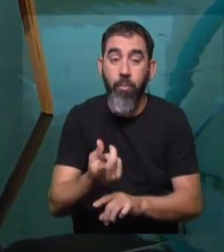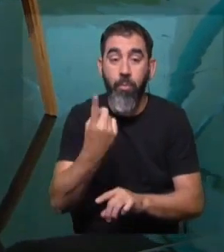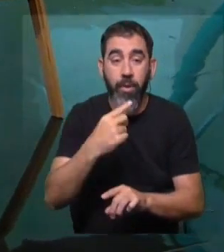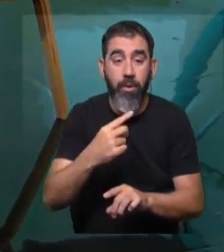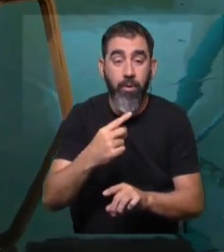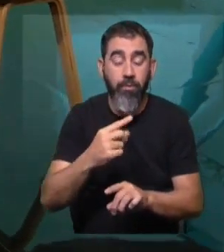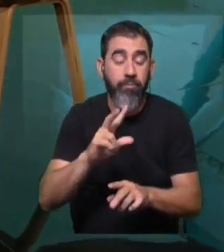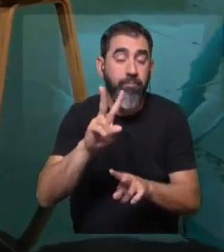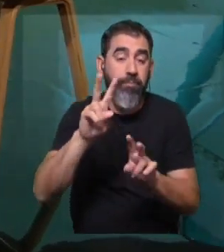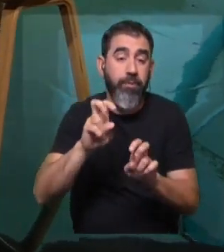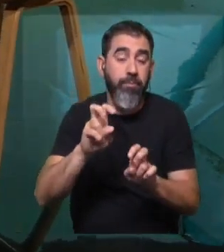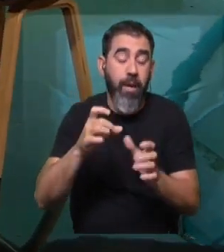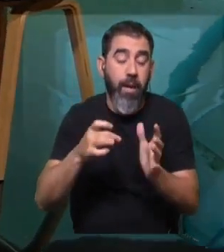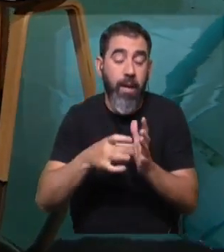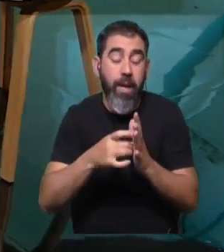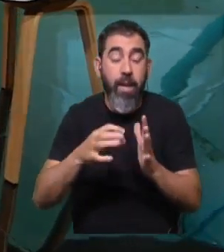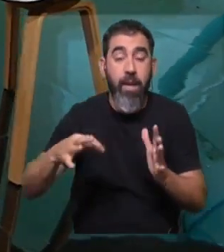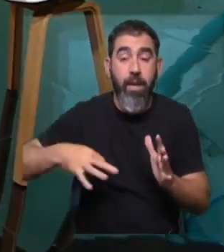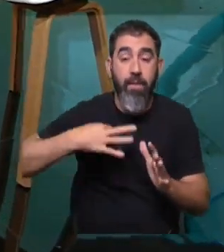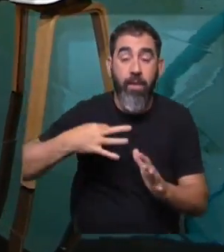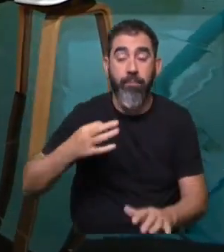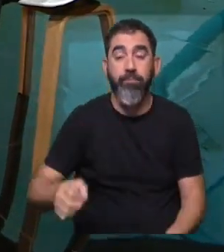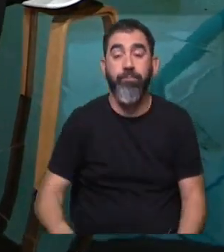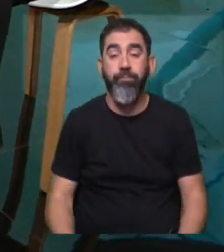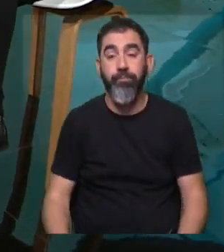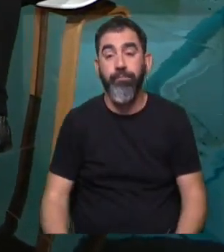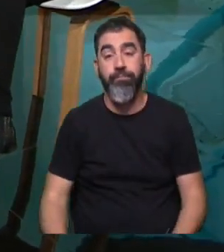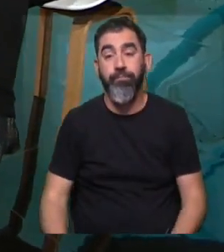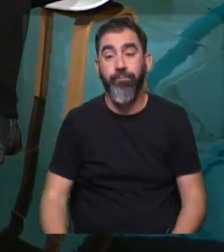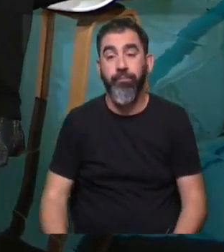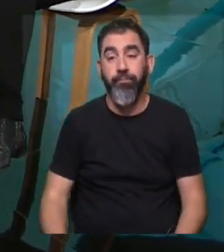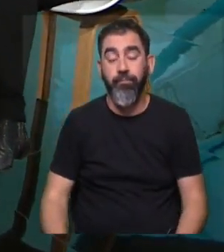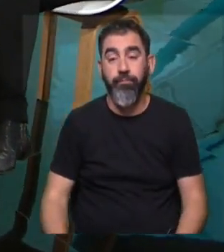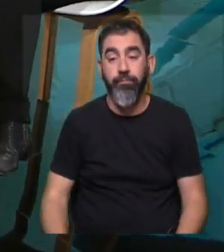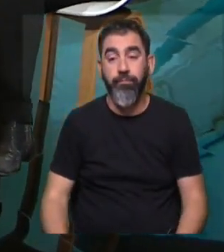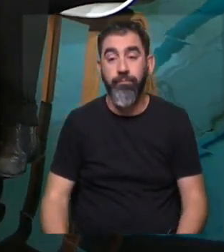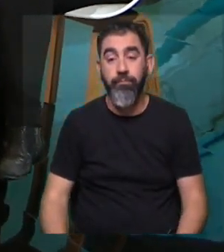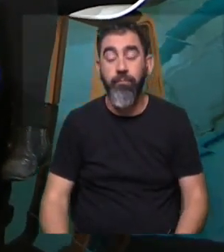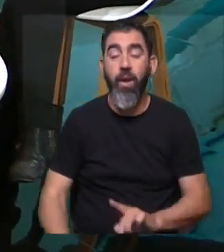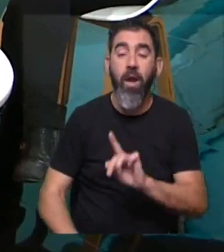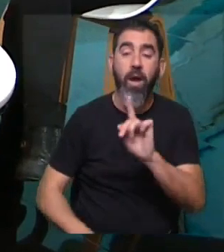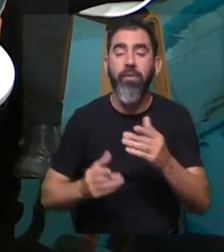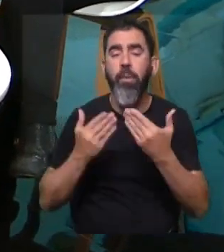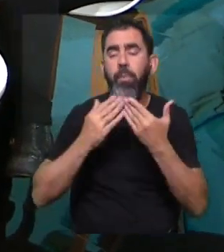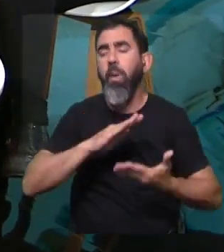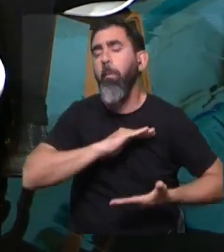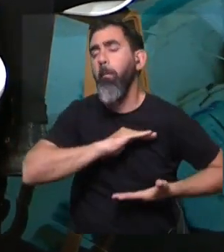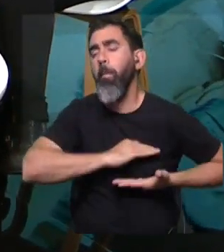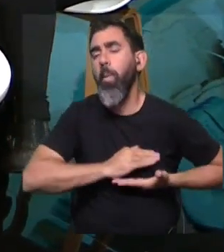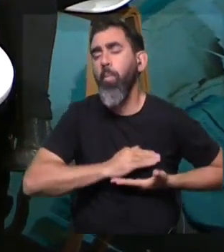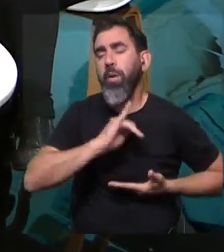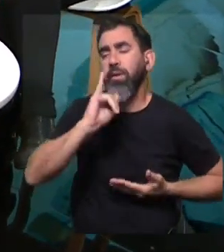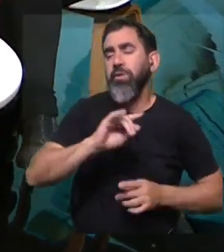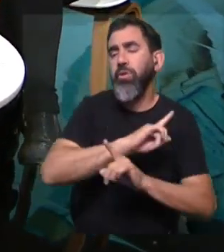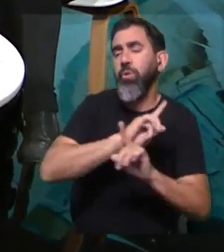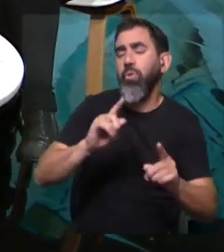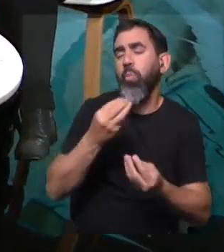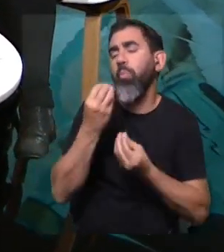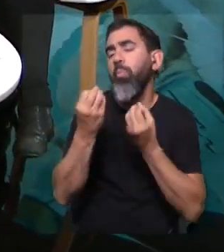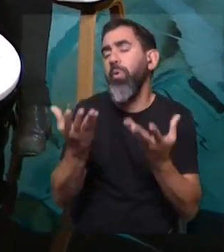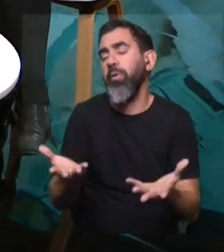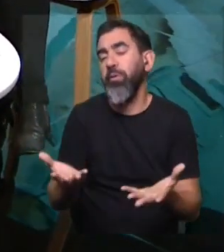es una cuestión de calidad de vida. Sin duda. En general a veces la gente pregunta, ¿mamografía sí, mamografía no?